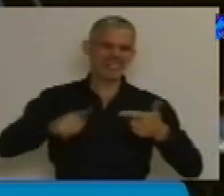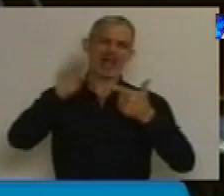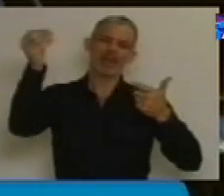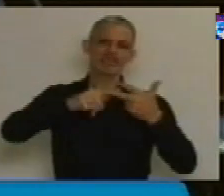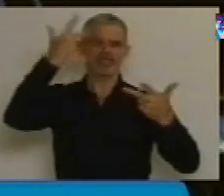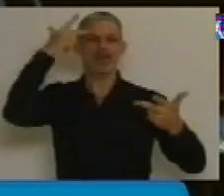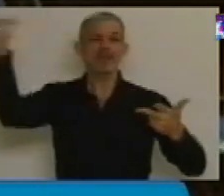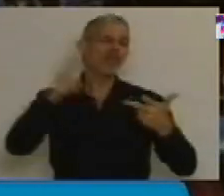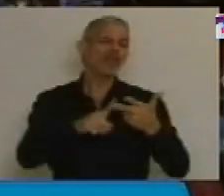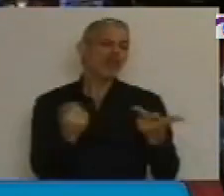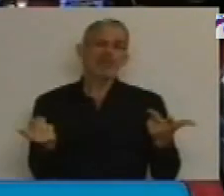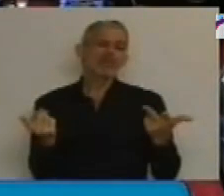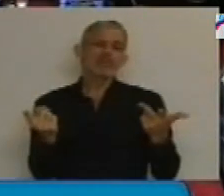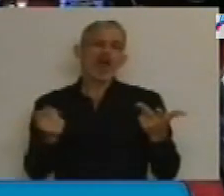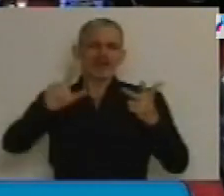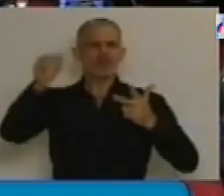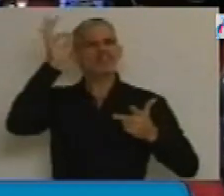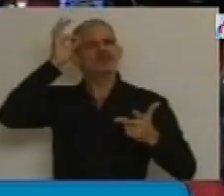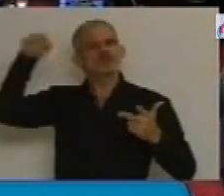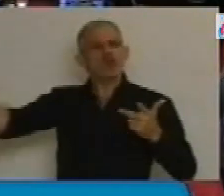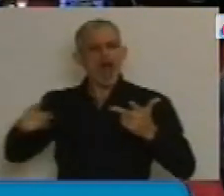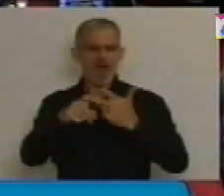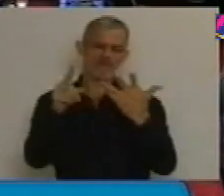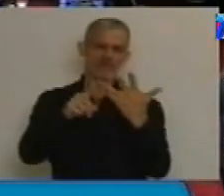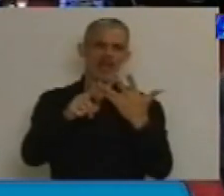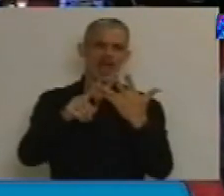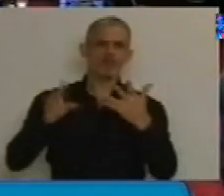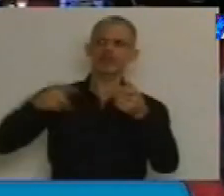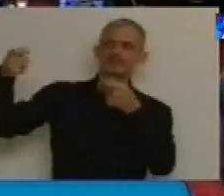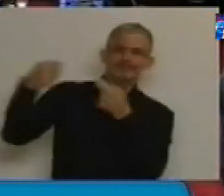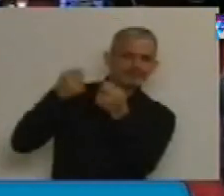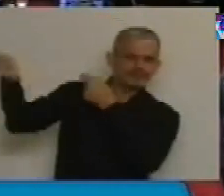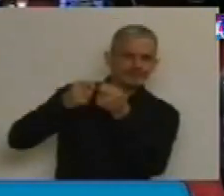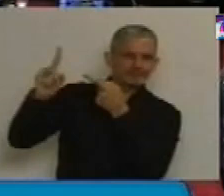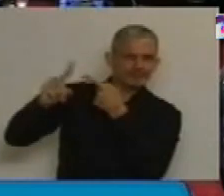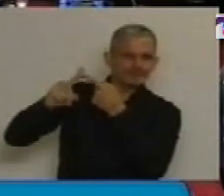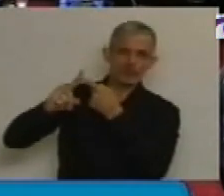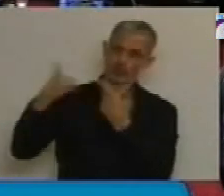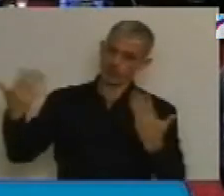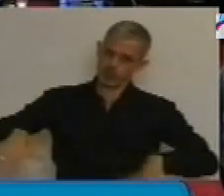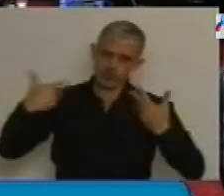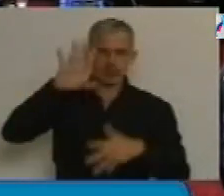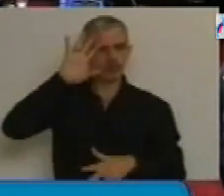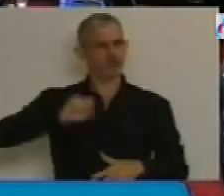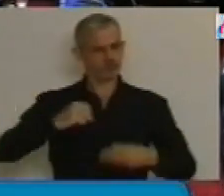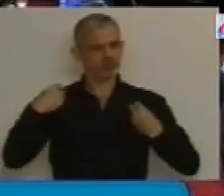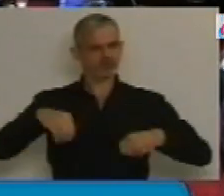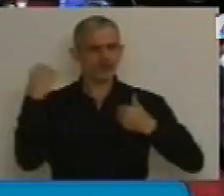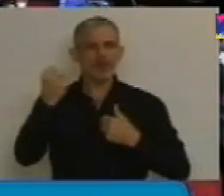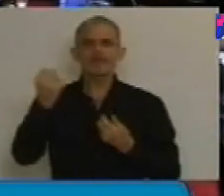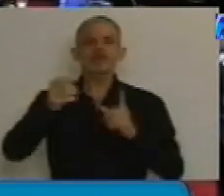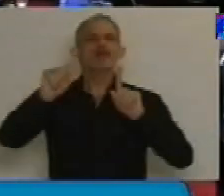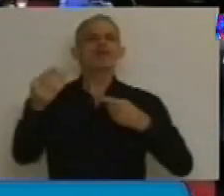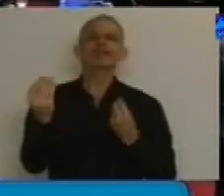India, como Sudáfrica, para nosotros constituye un desafío muy importante, lo mismo que las